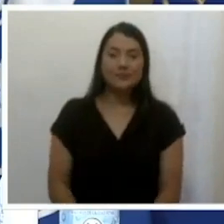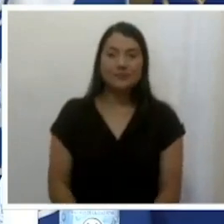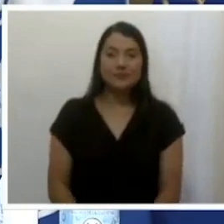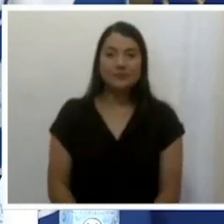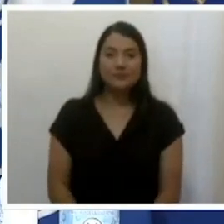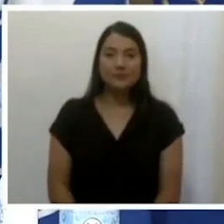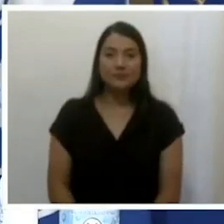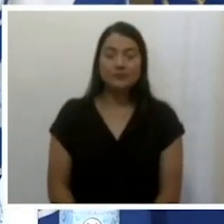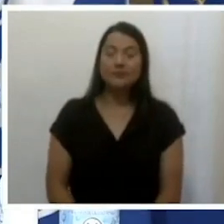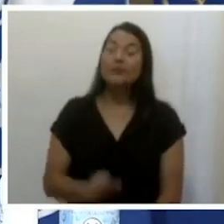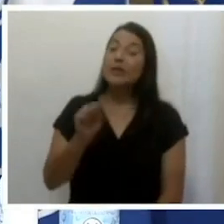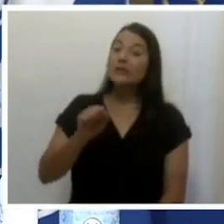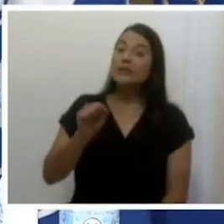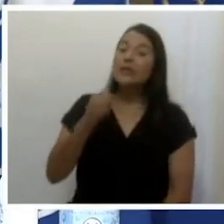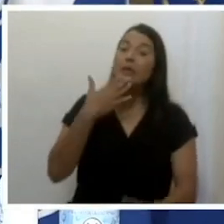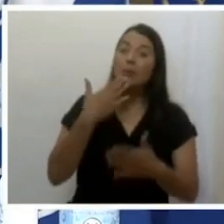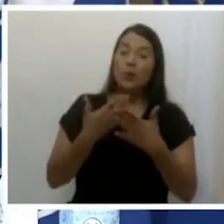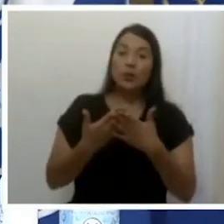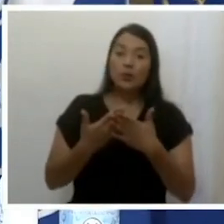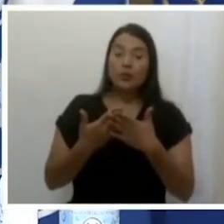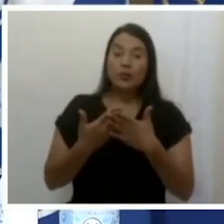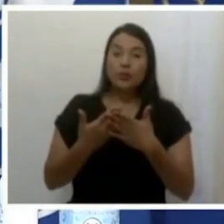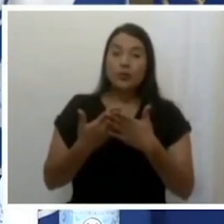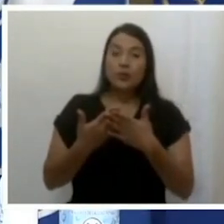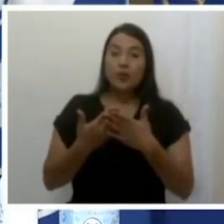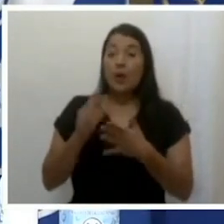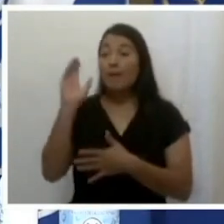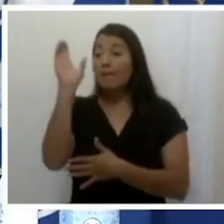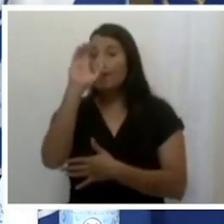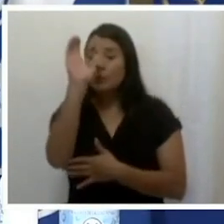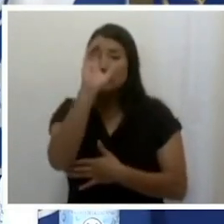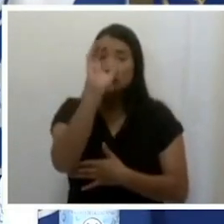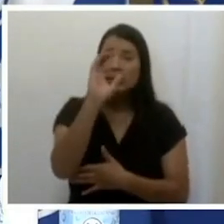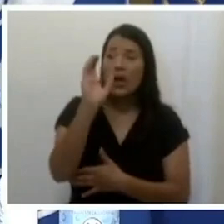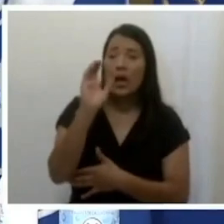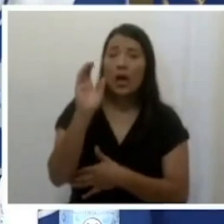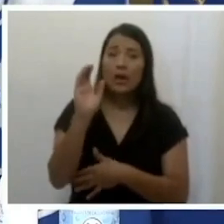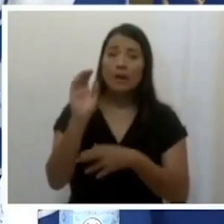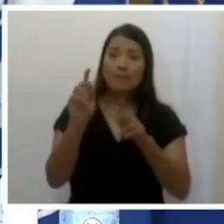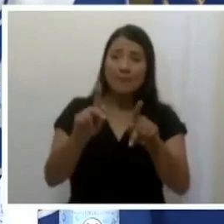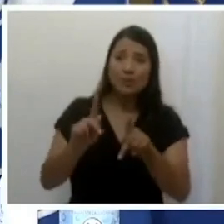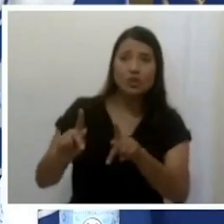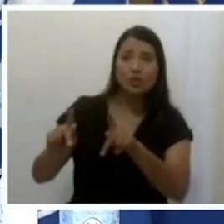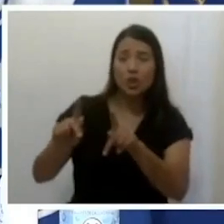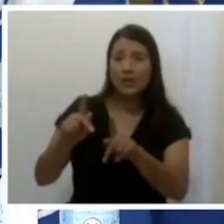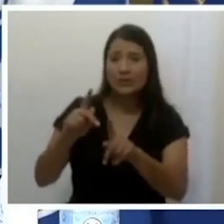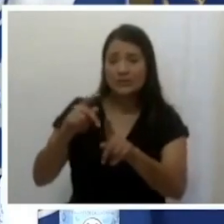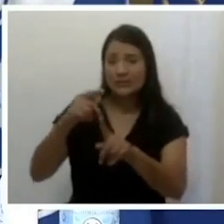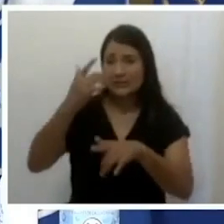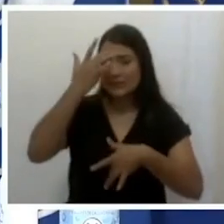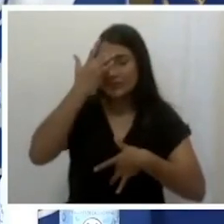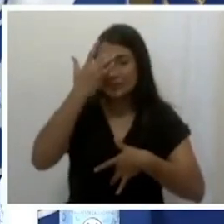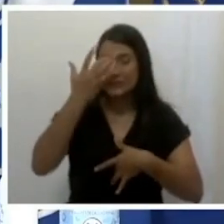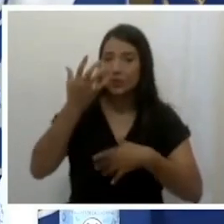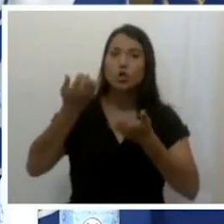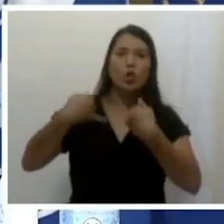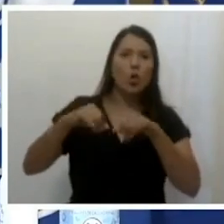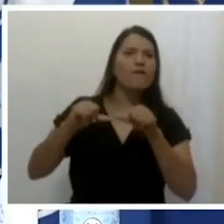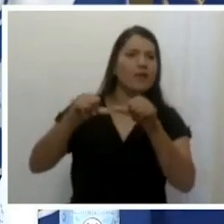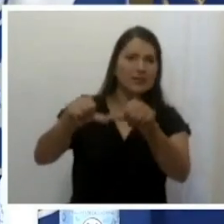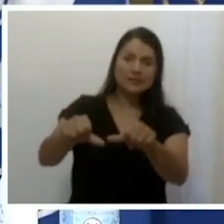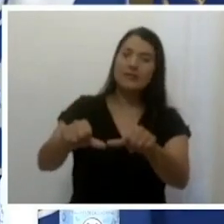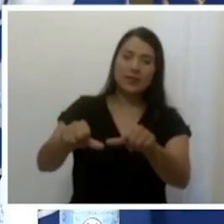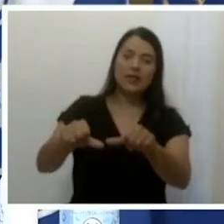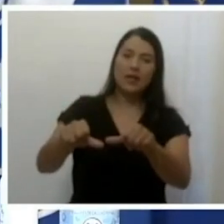Sí, bueno, la búsqueda de casos y el tamizaje continúa. No tenemos